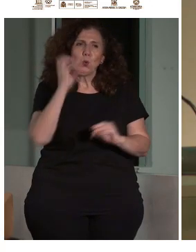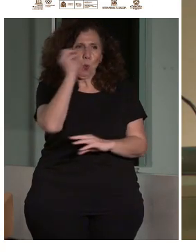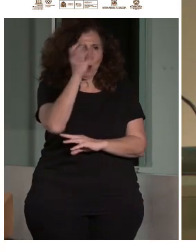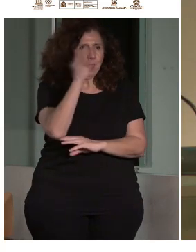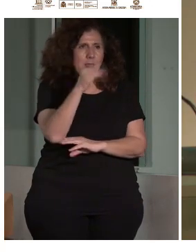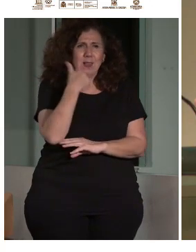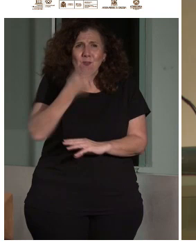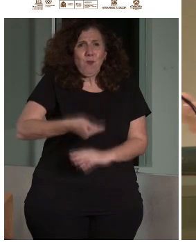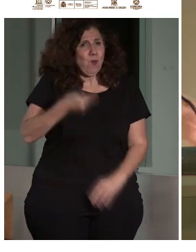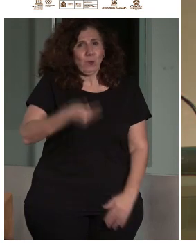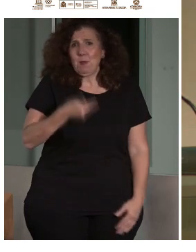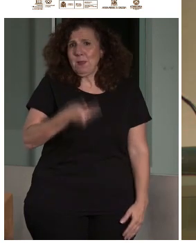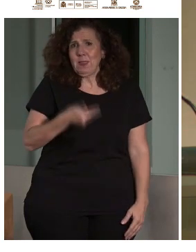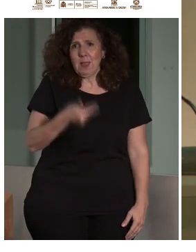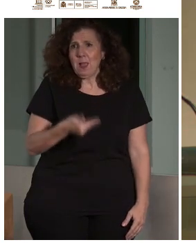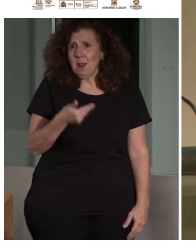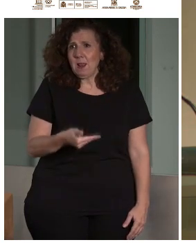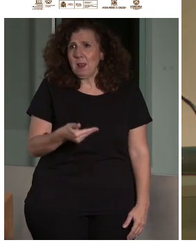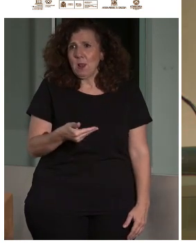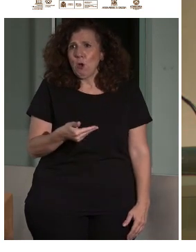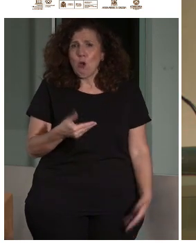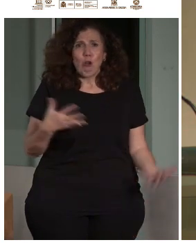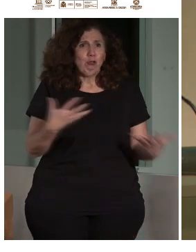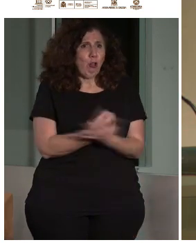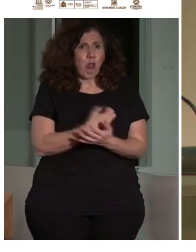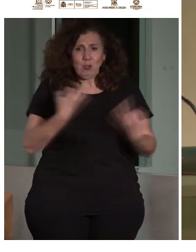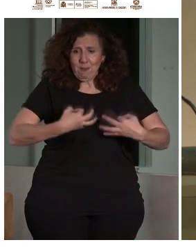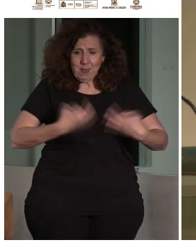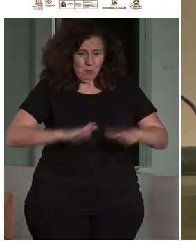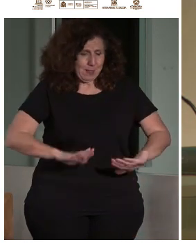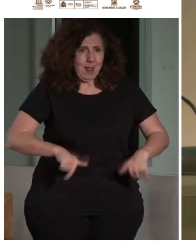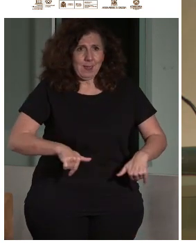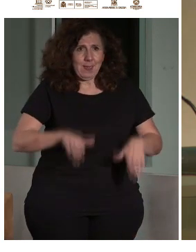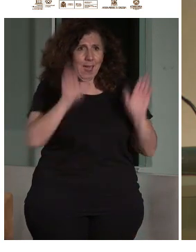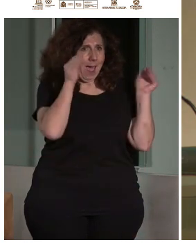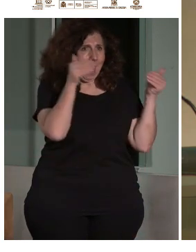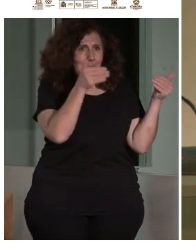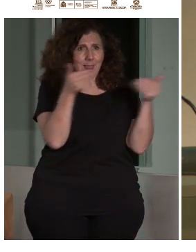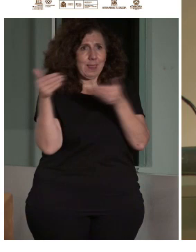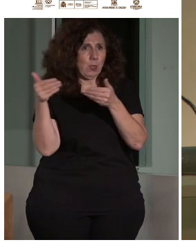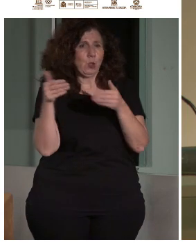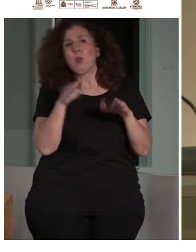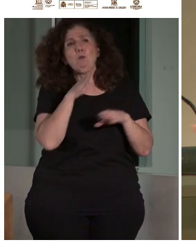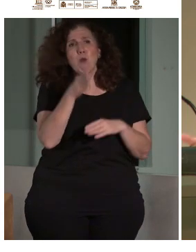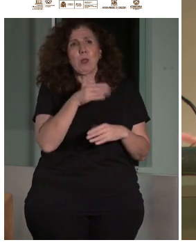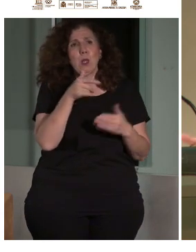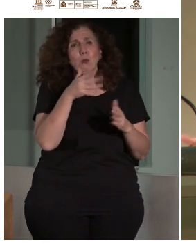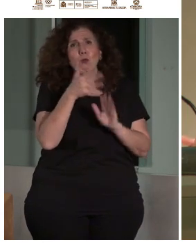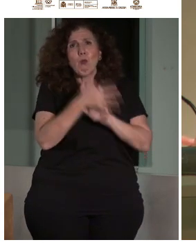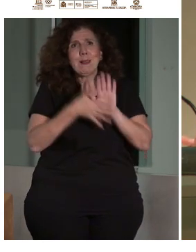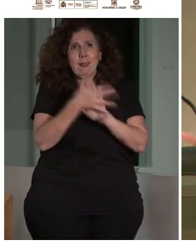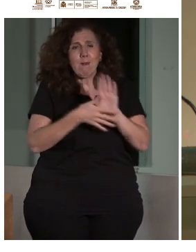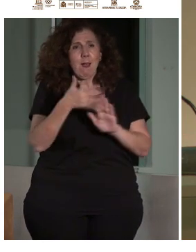realmente tendríamos que estar todo el mundo aquí atendiéndote, porque justamente lo que vas a explicar es el estándar de